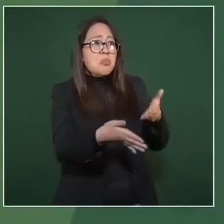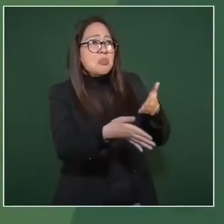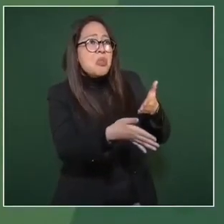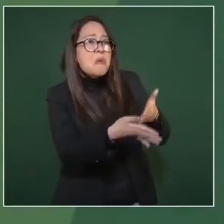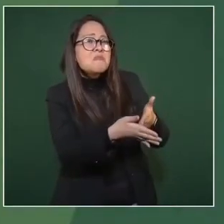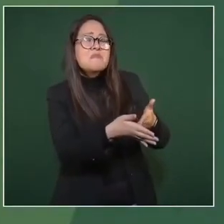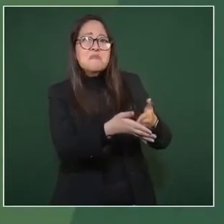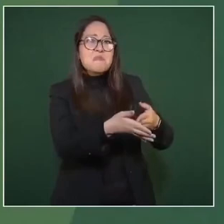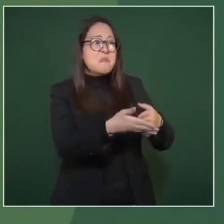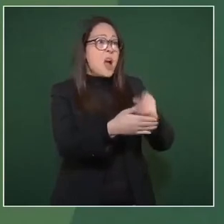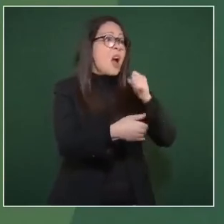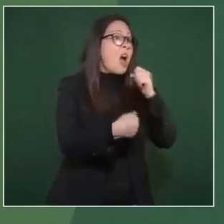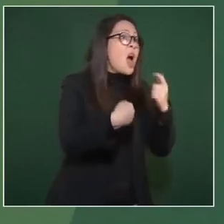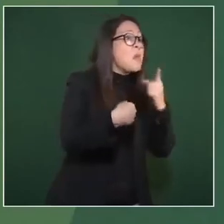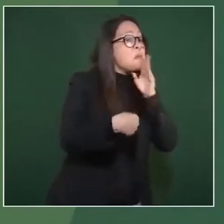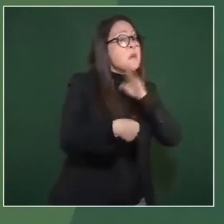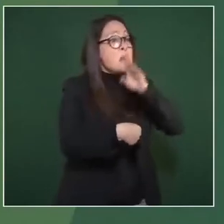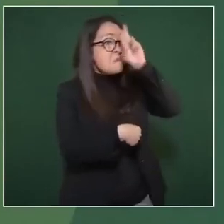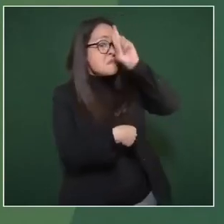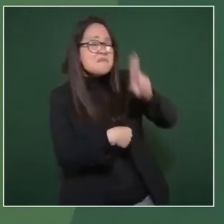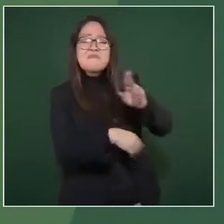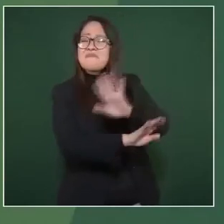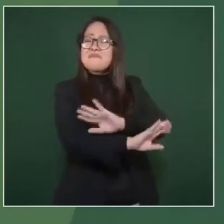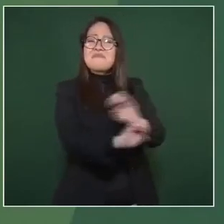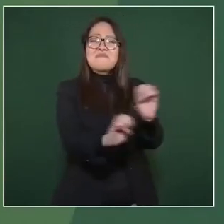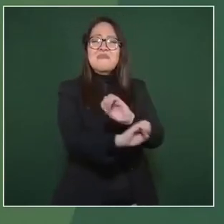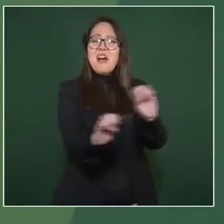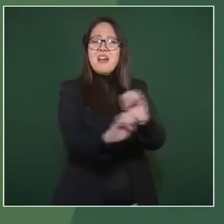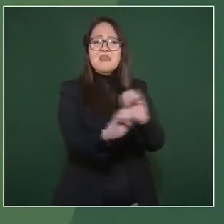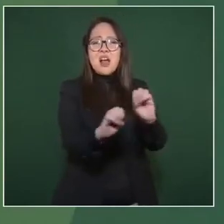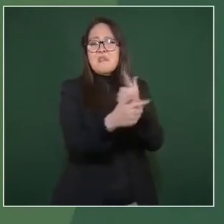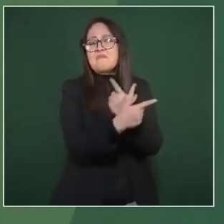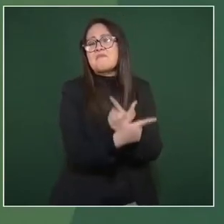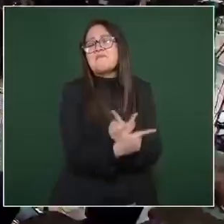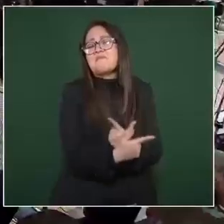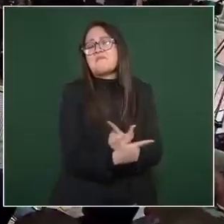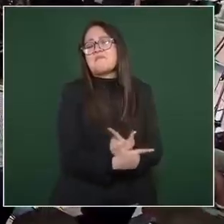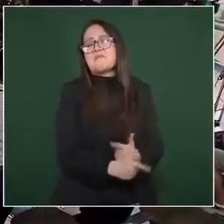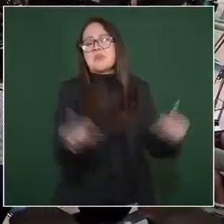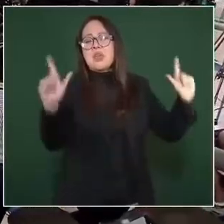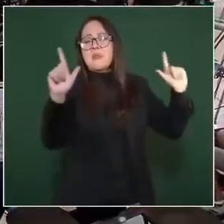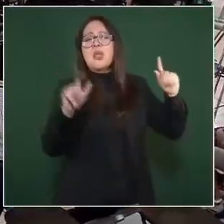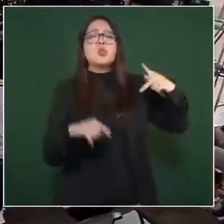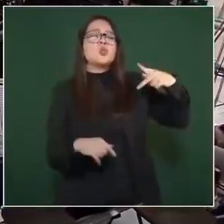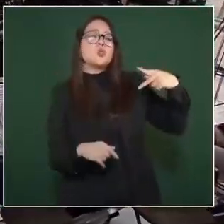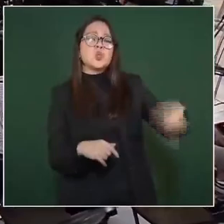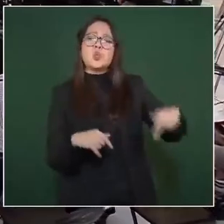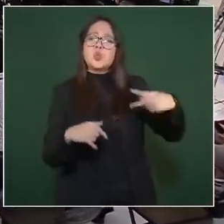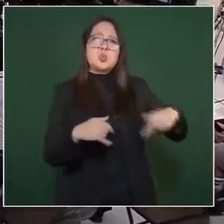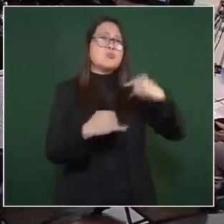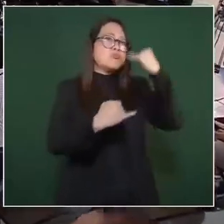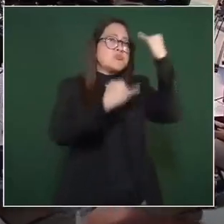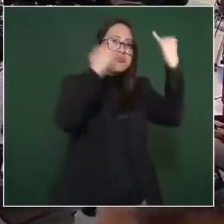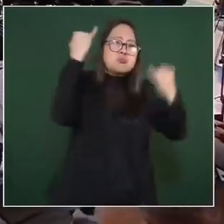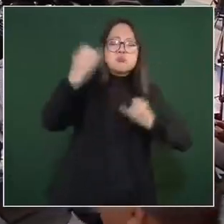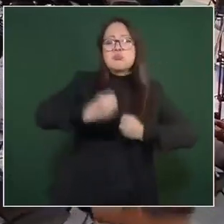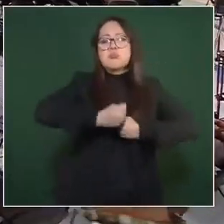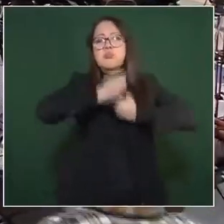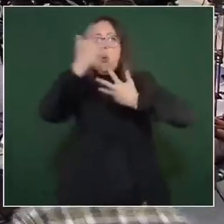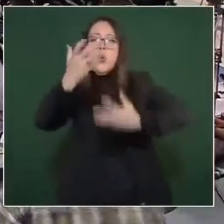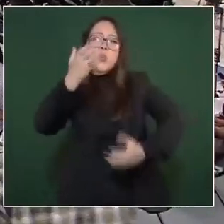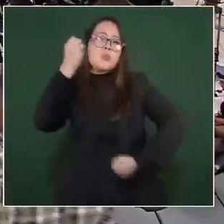hay libertad de manifestación, de expresión,